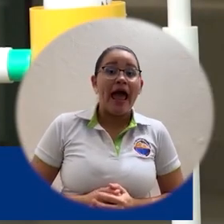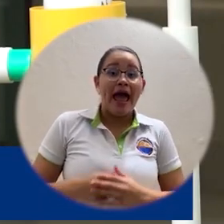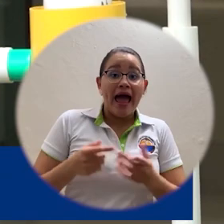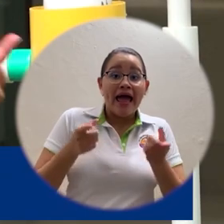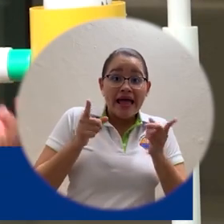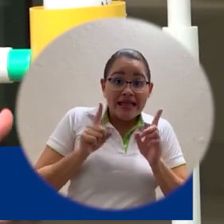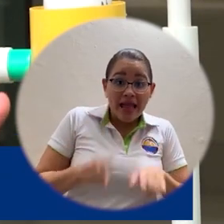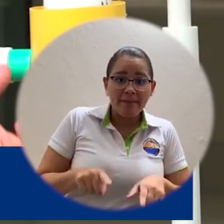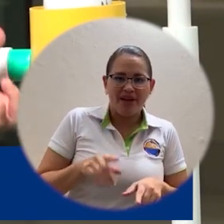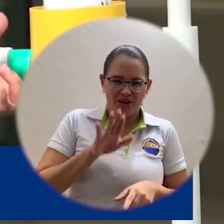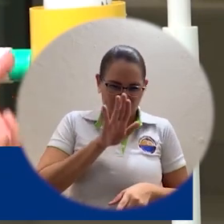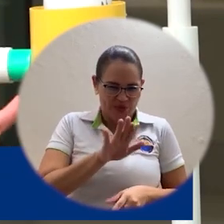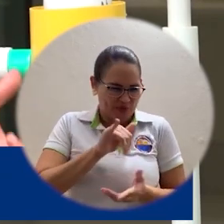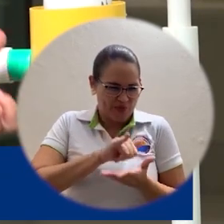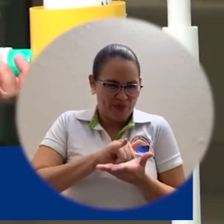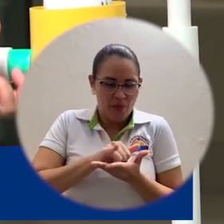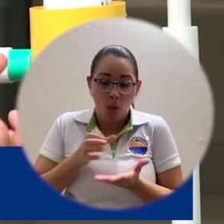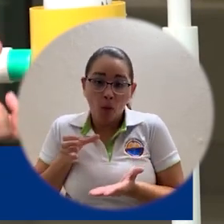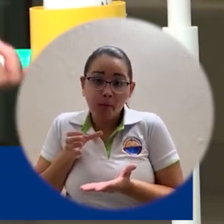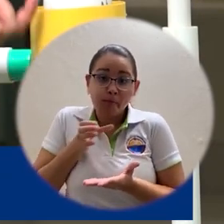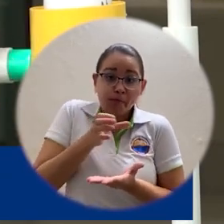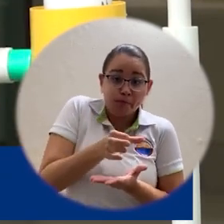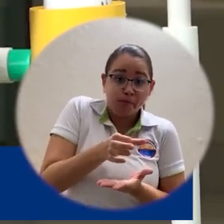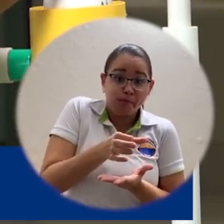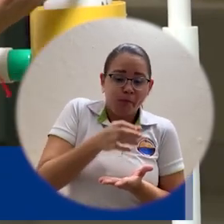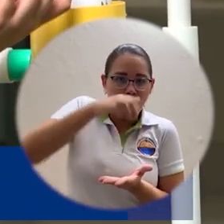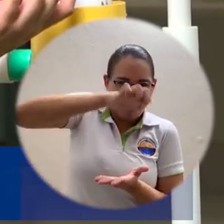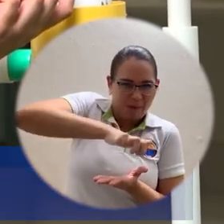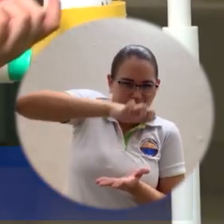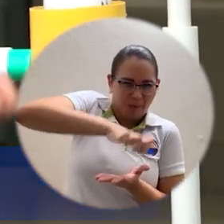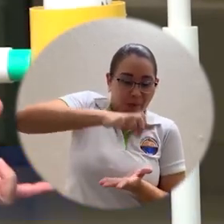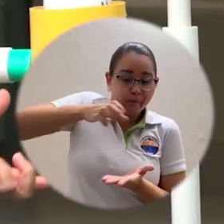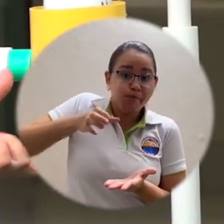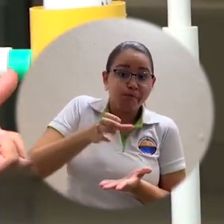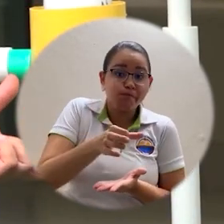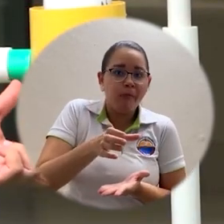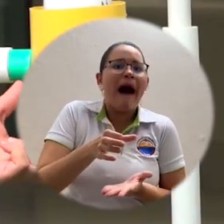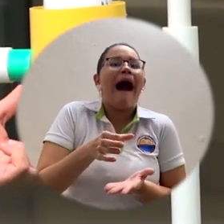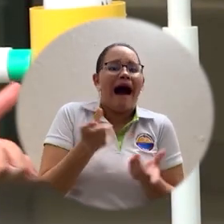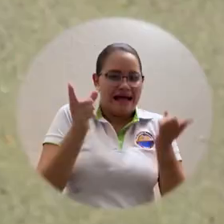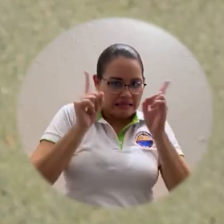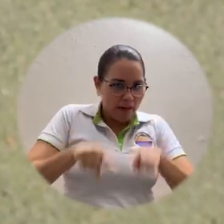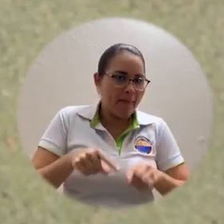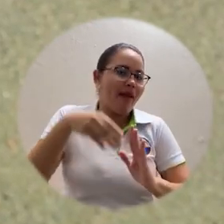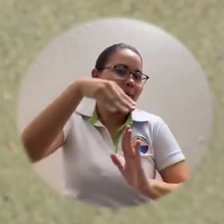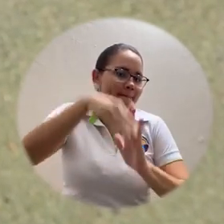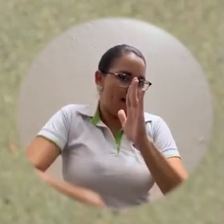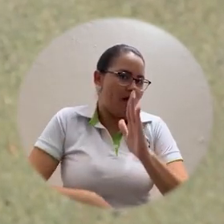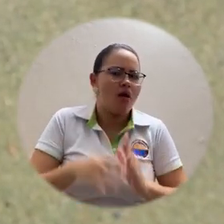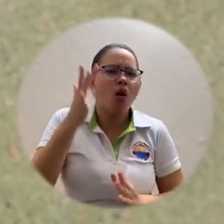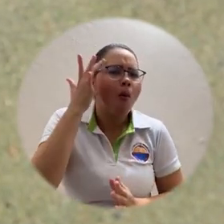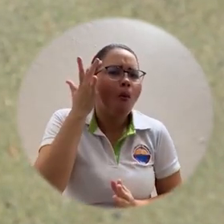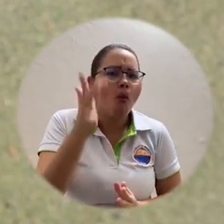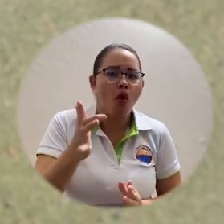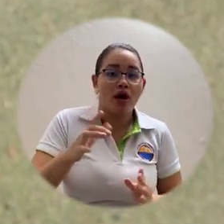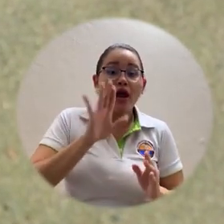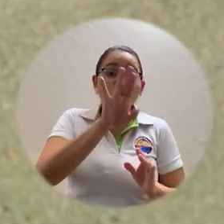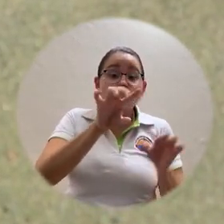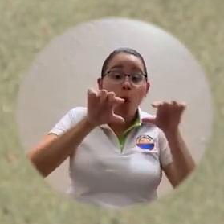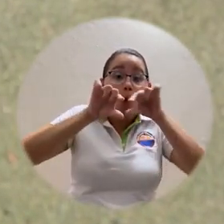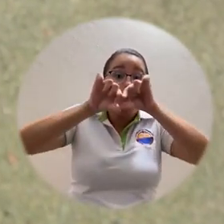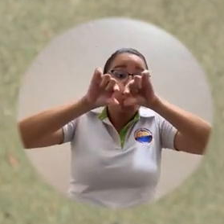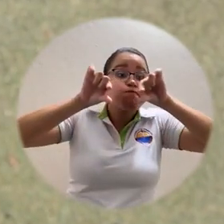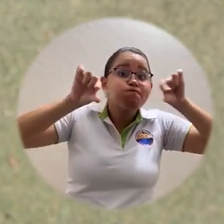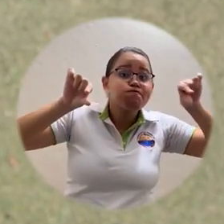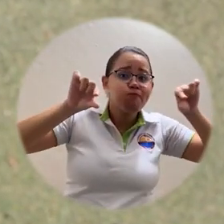También en el parte de la cacerola, donde va el dispositivo del gel, también hicimos una reducción del costo porque colocamos una